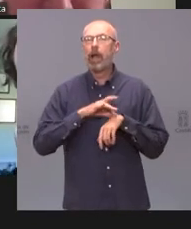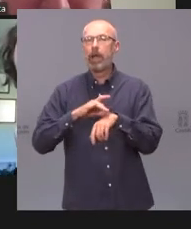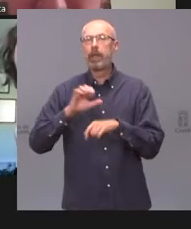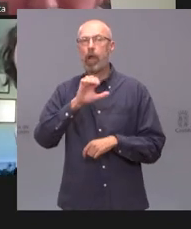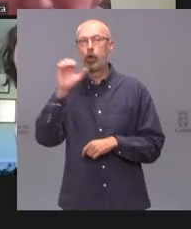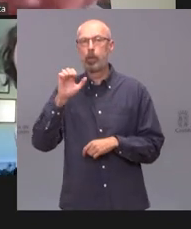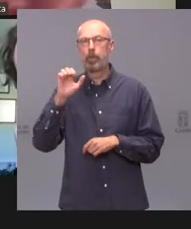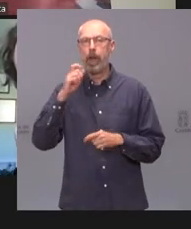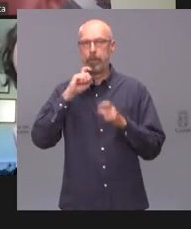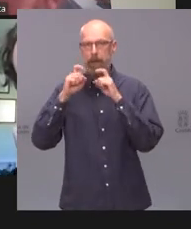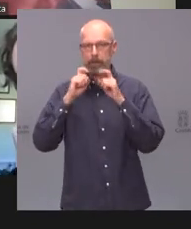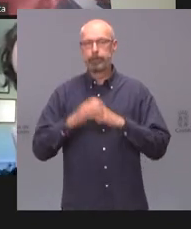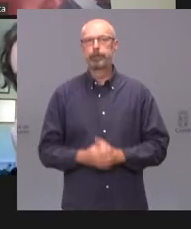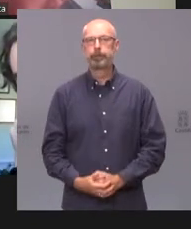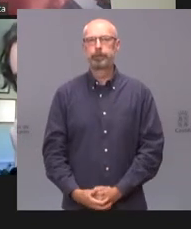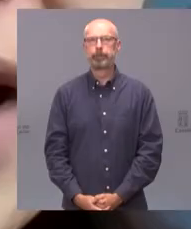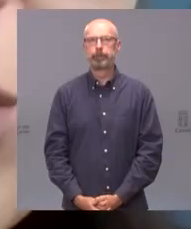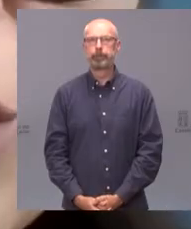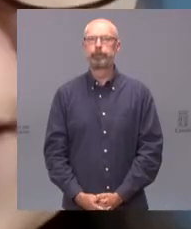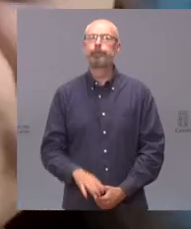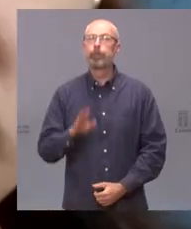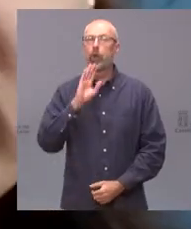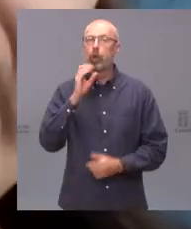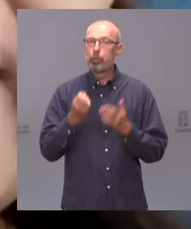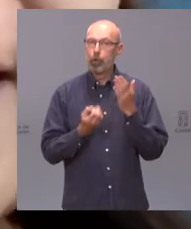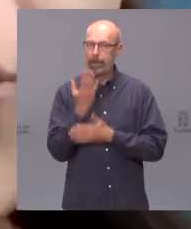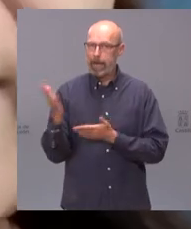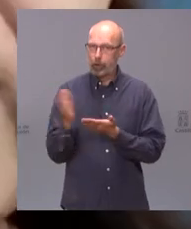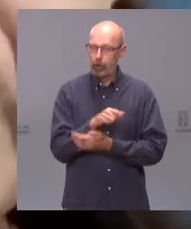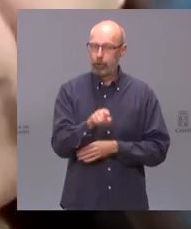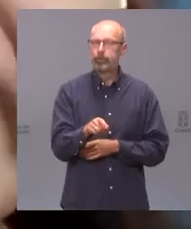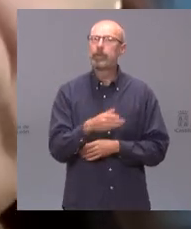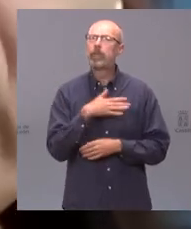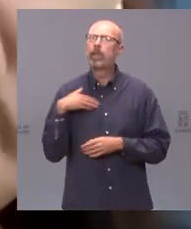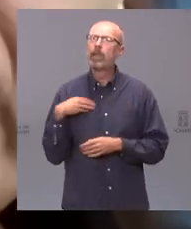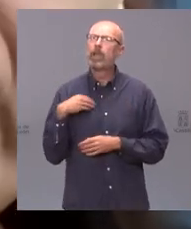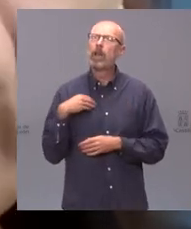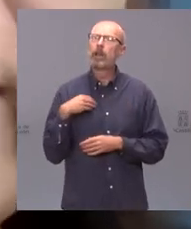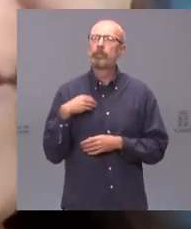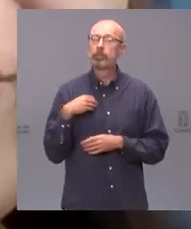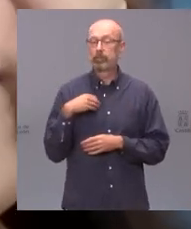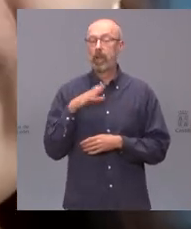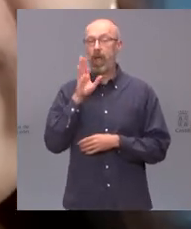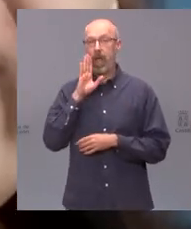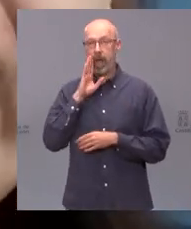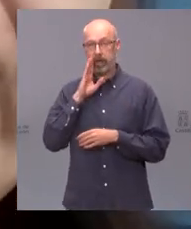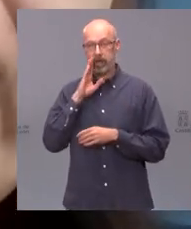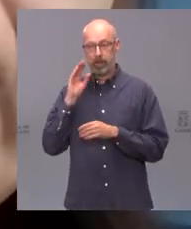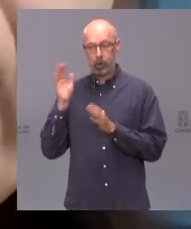Sonia Díaz buenos días Sonia buenos días buenos días a todos quería ahondar en la pregunta de mi compañero DF